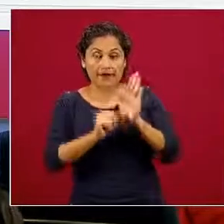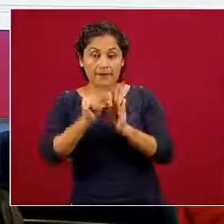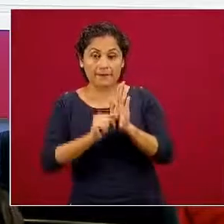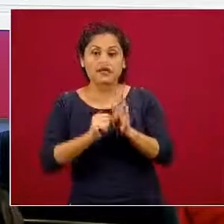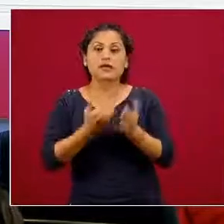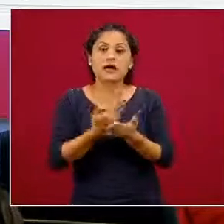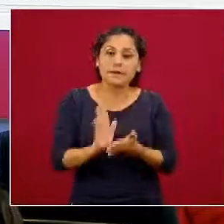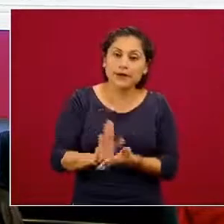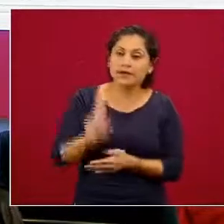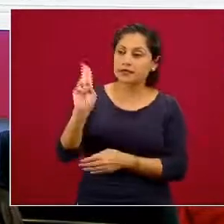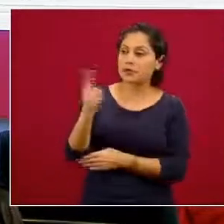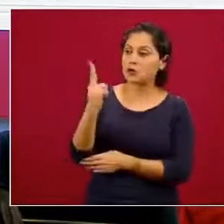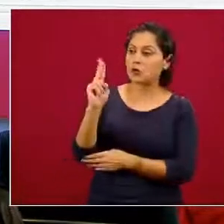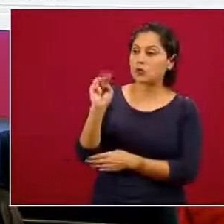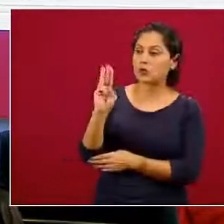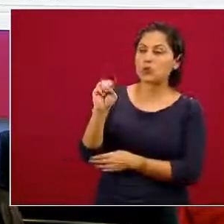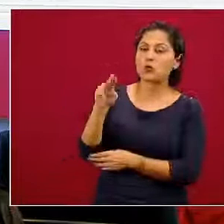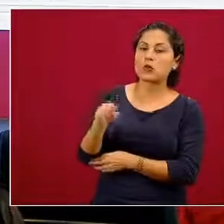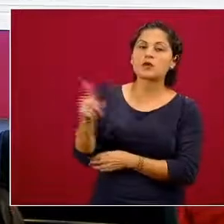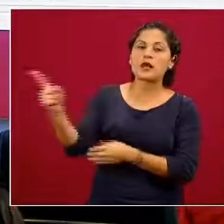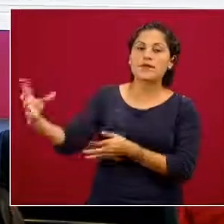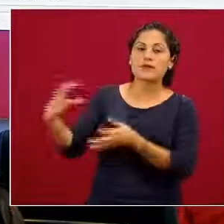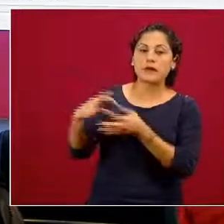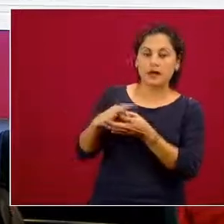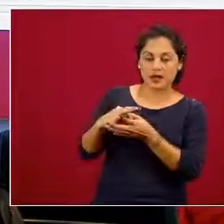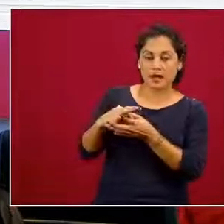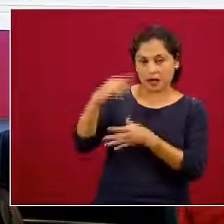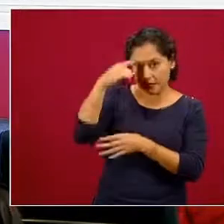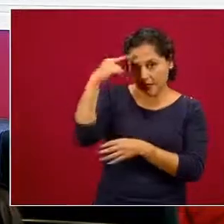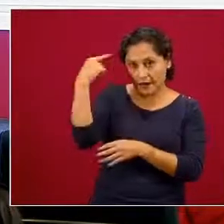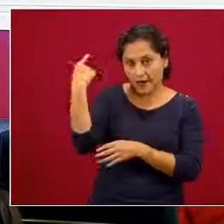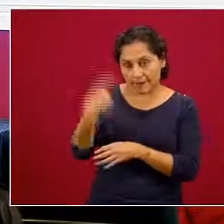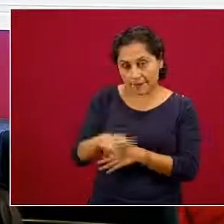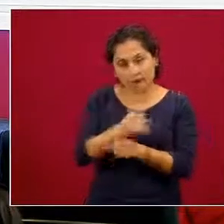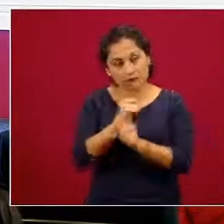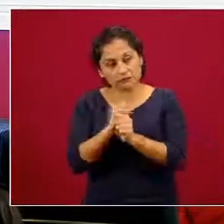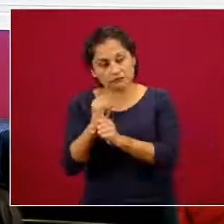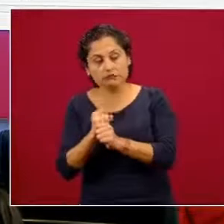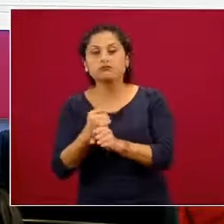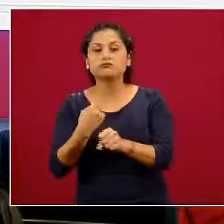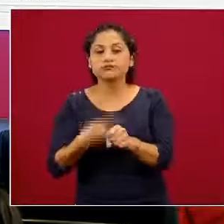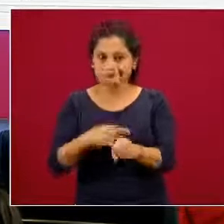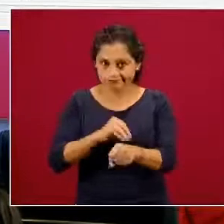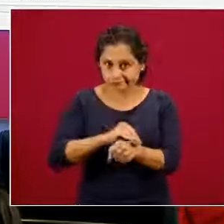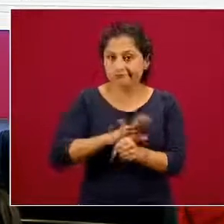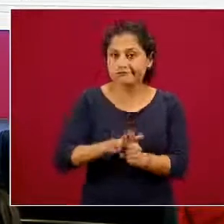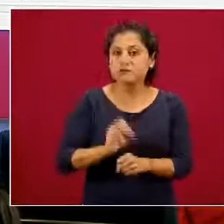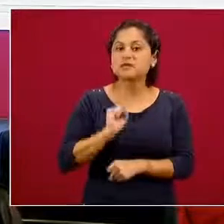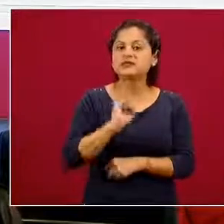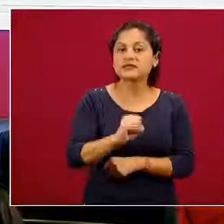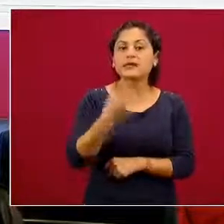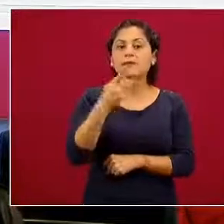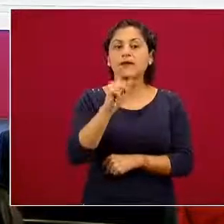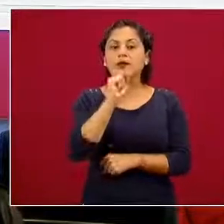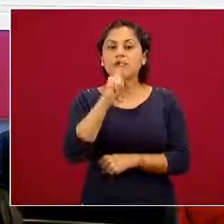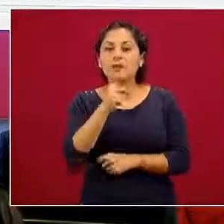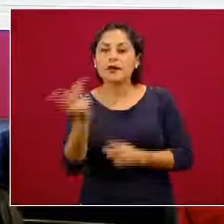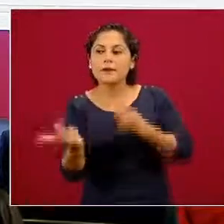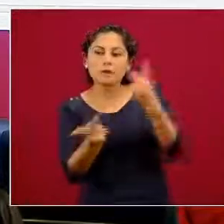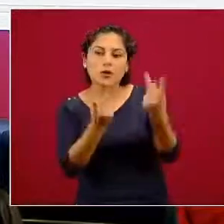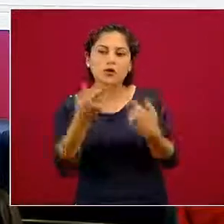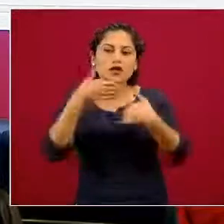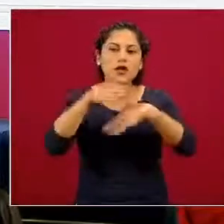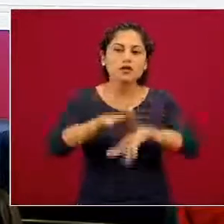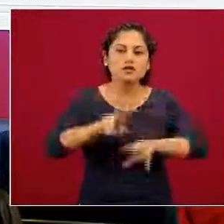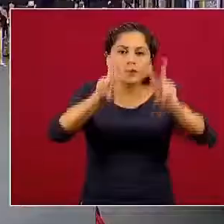la UNAM un tamizaje que tiene que ver, sí, con mucho de COVID, pero también con la salud mental de la población. Entonces,